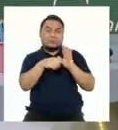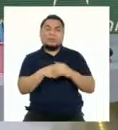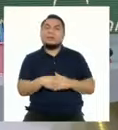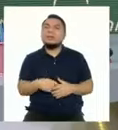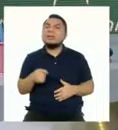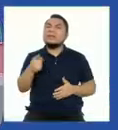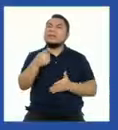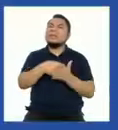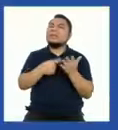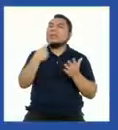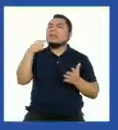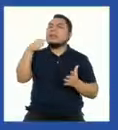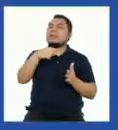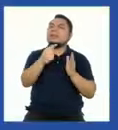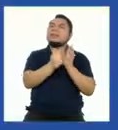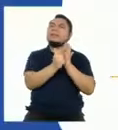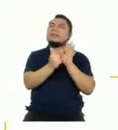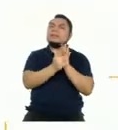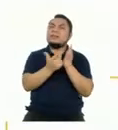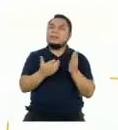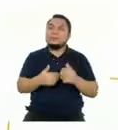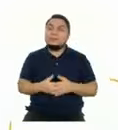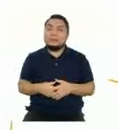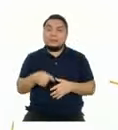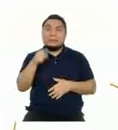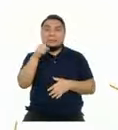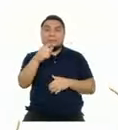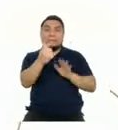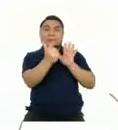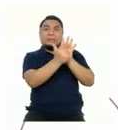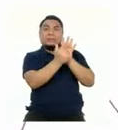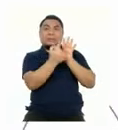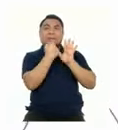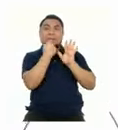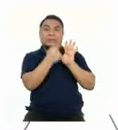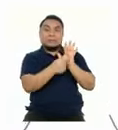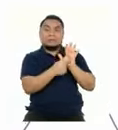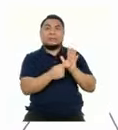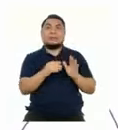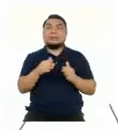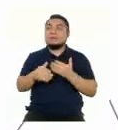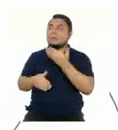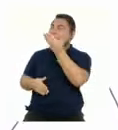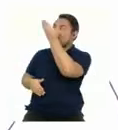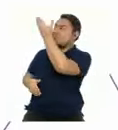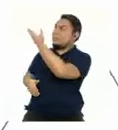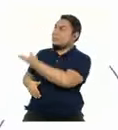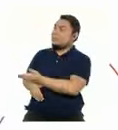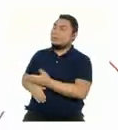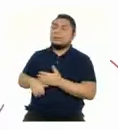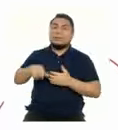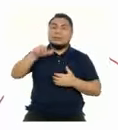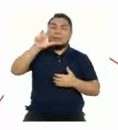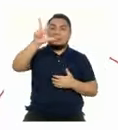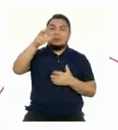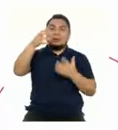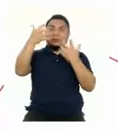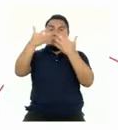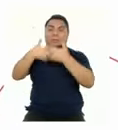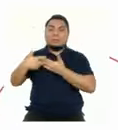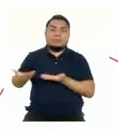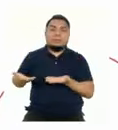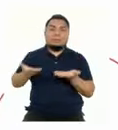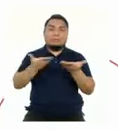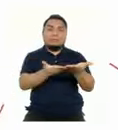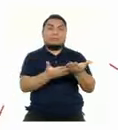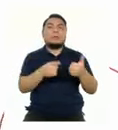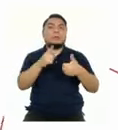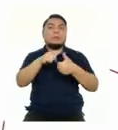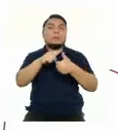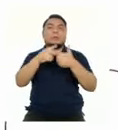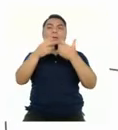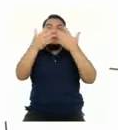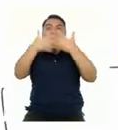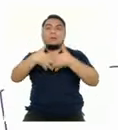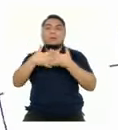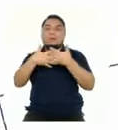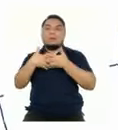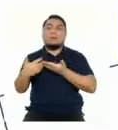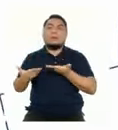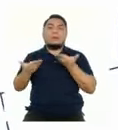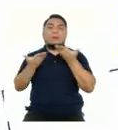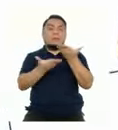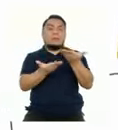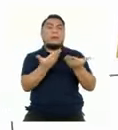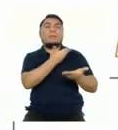¿Y qué dice esta ley? La ley dice que hay tres tipos de empresas prestadoras. Primero, está la empresa